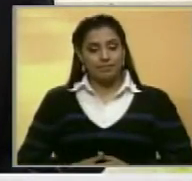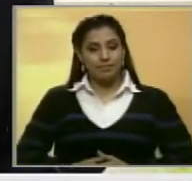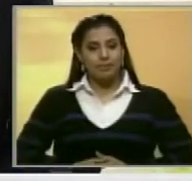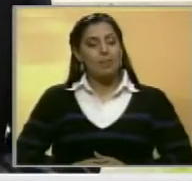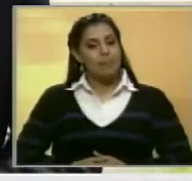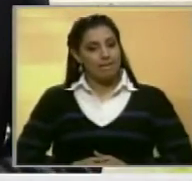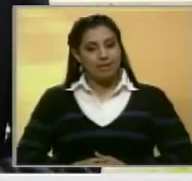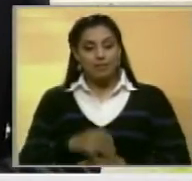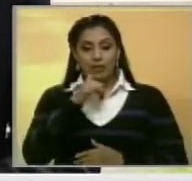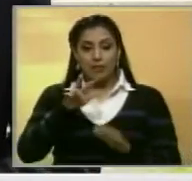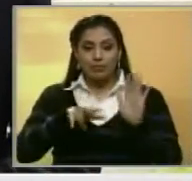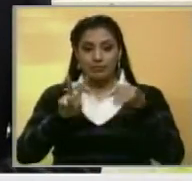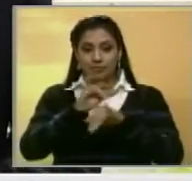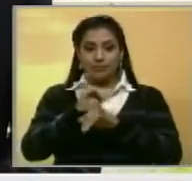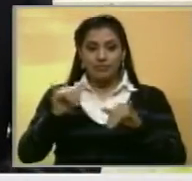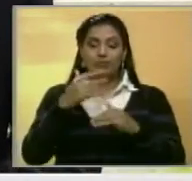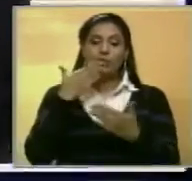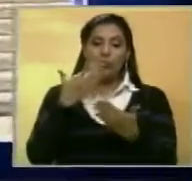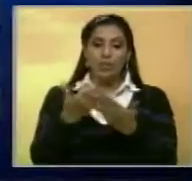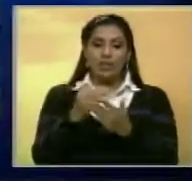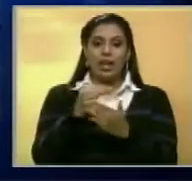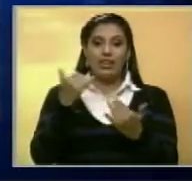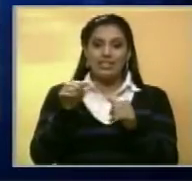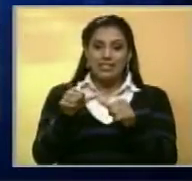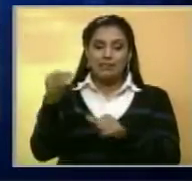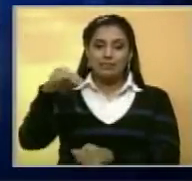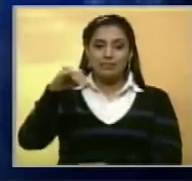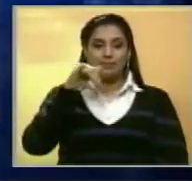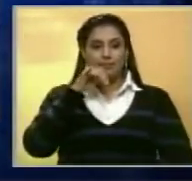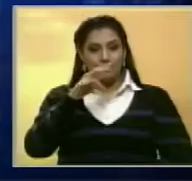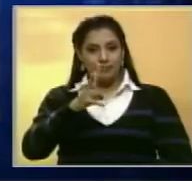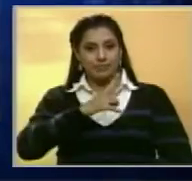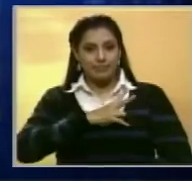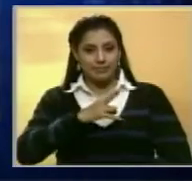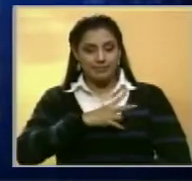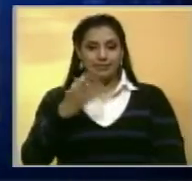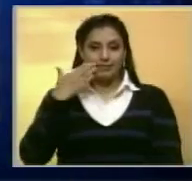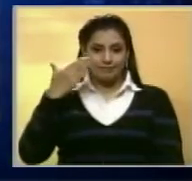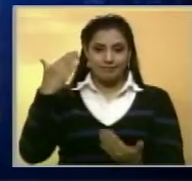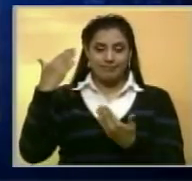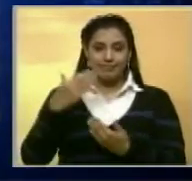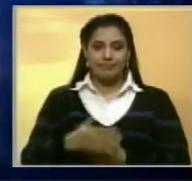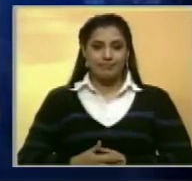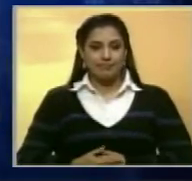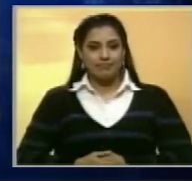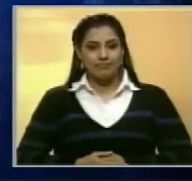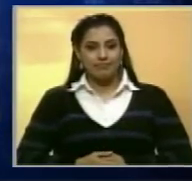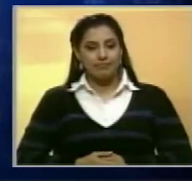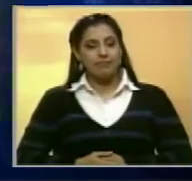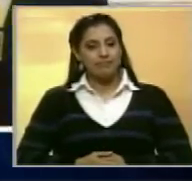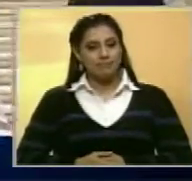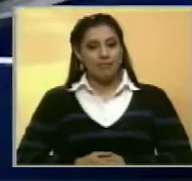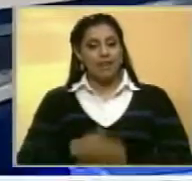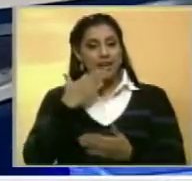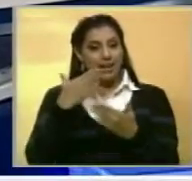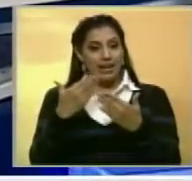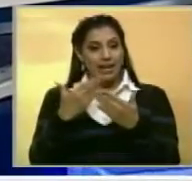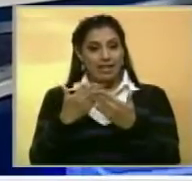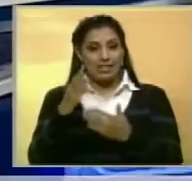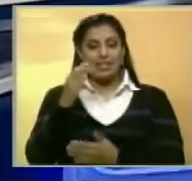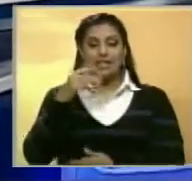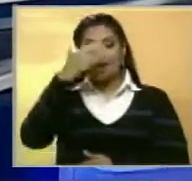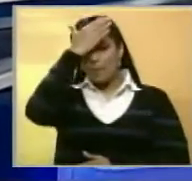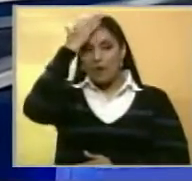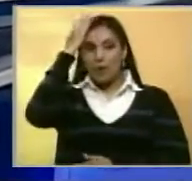Legislativo. Es la información que podemos presentar hasta el momento, sigan con más de la emisión meridiana de Noticiero Benevisión. Muchísimas gracias,